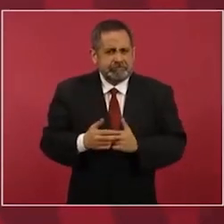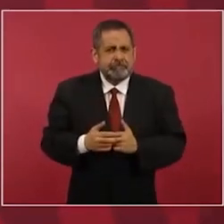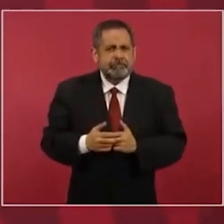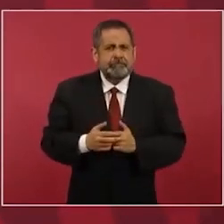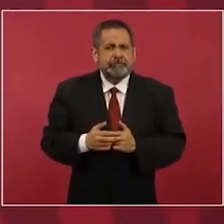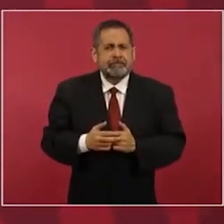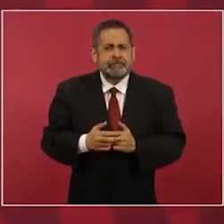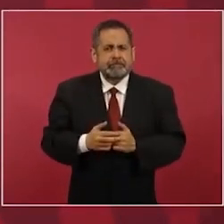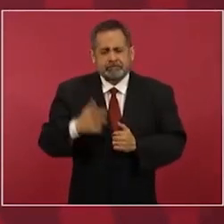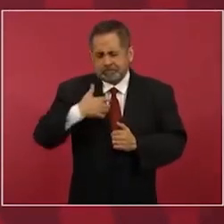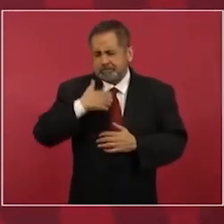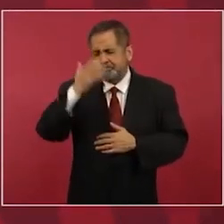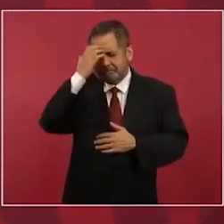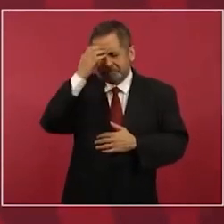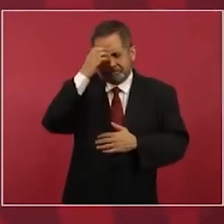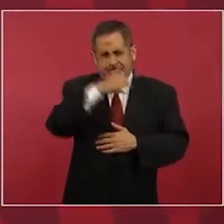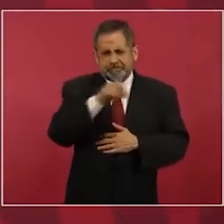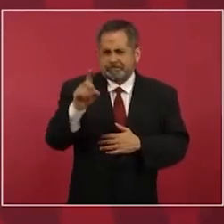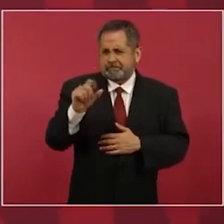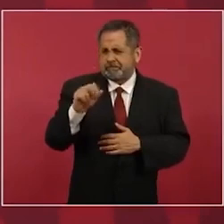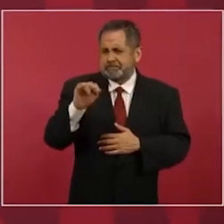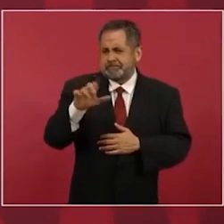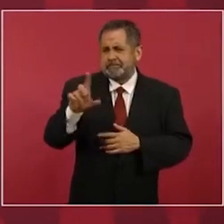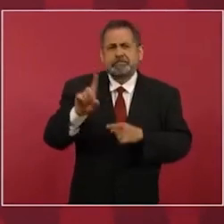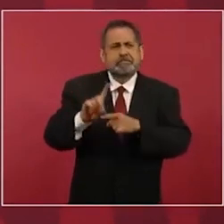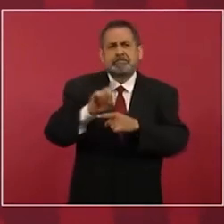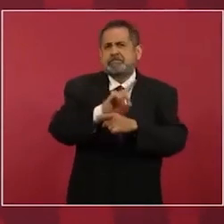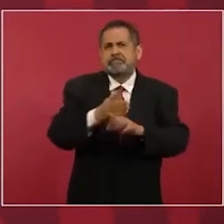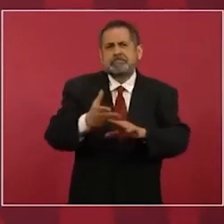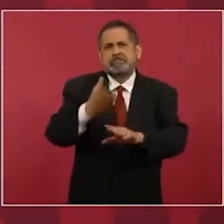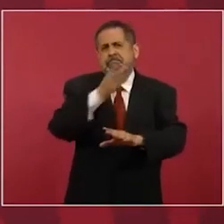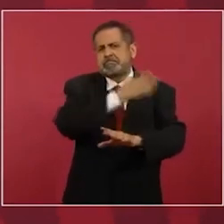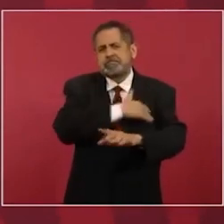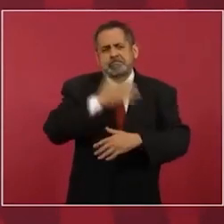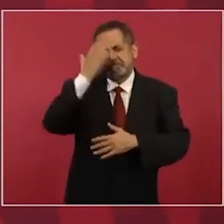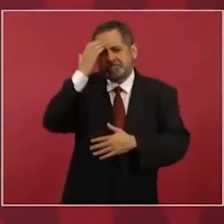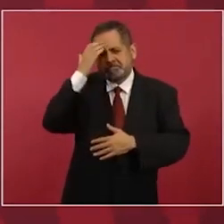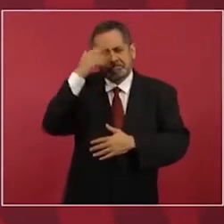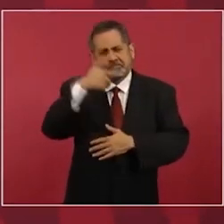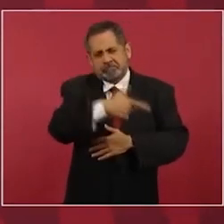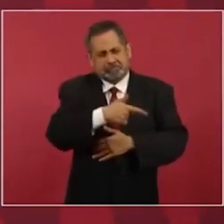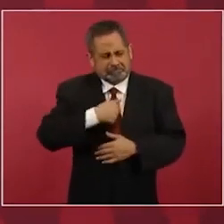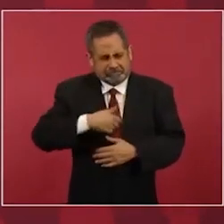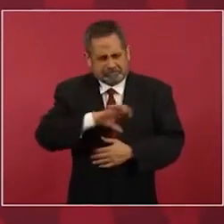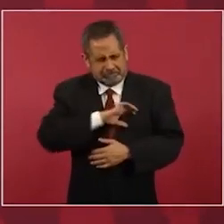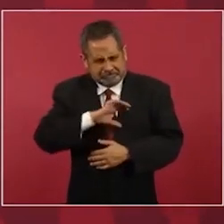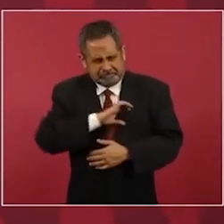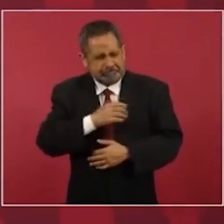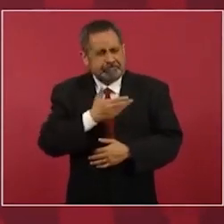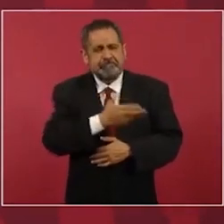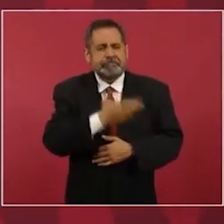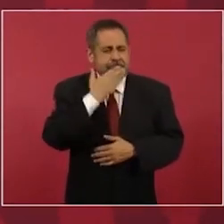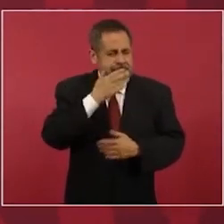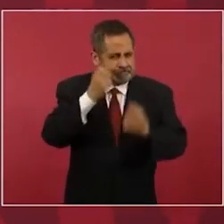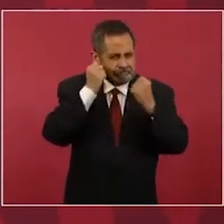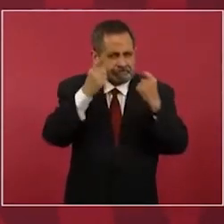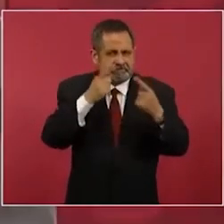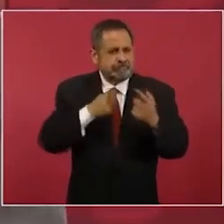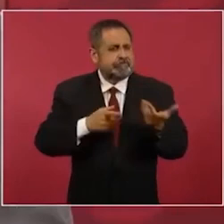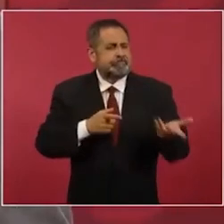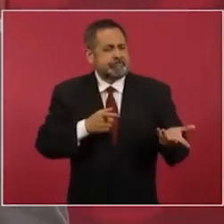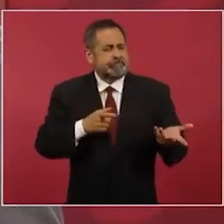conozco a Daniel desde hace mucho tiempo y lo estimo y lo admiro,